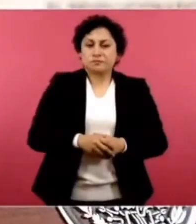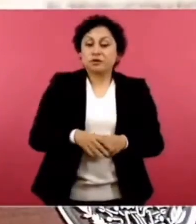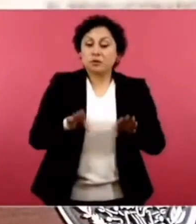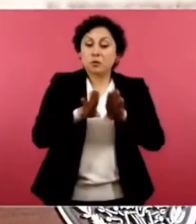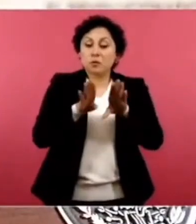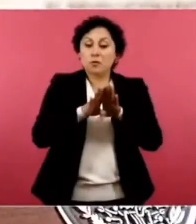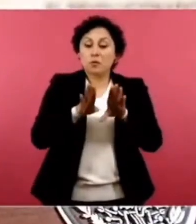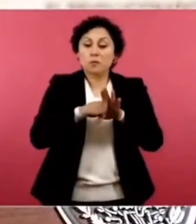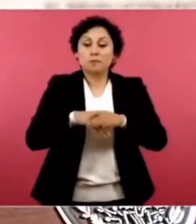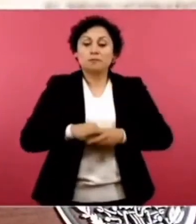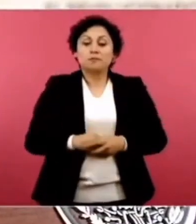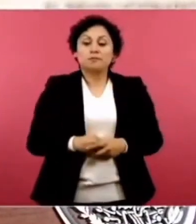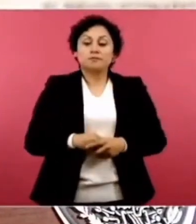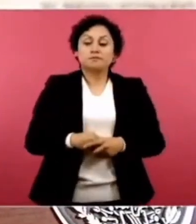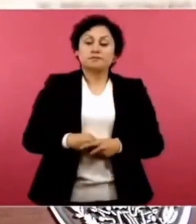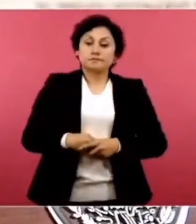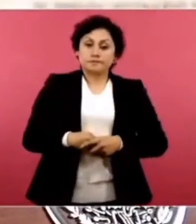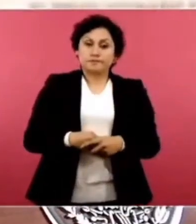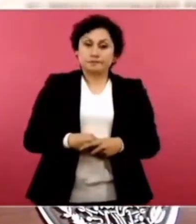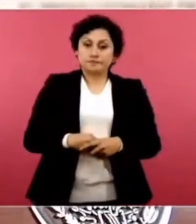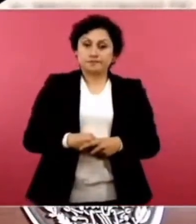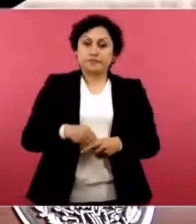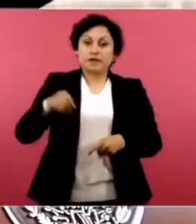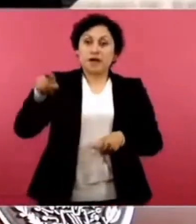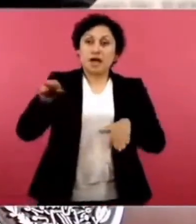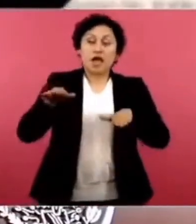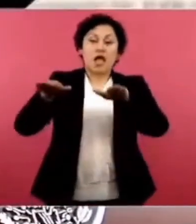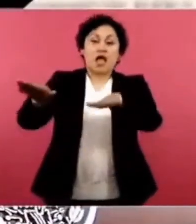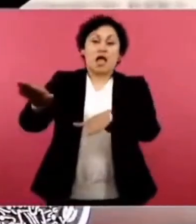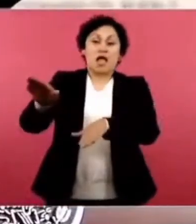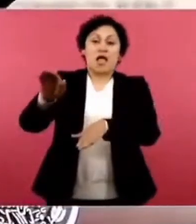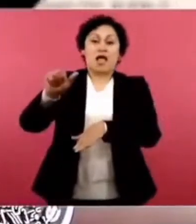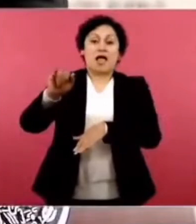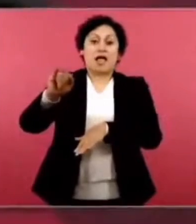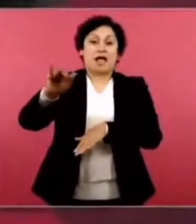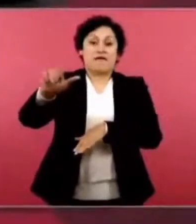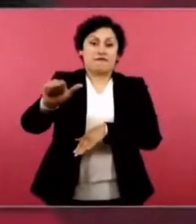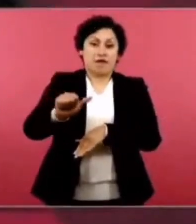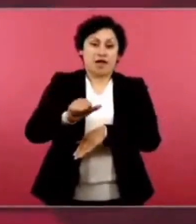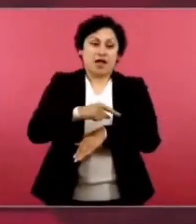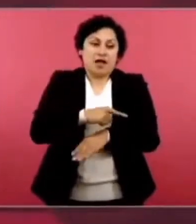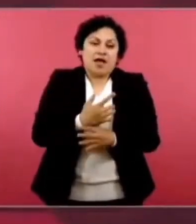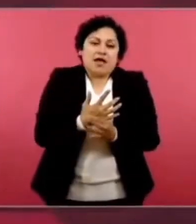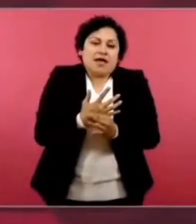en donde se hizo Felipe Ángeles, porque ahí había un cerro.